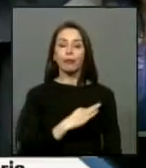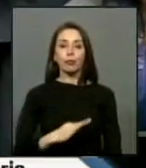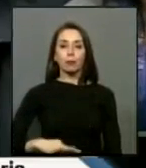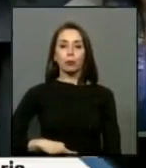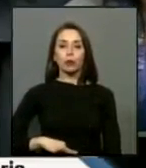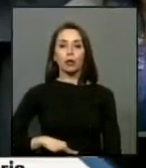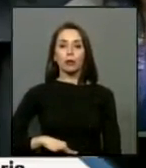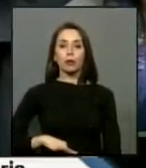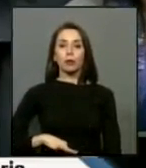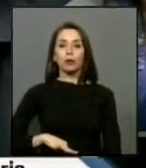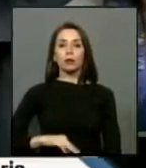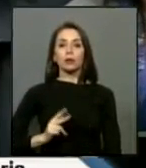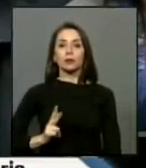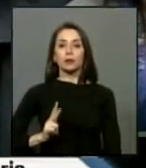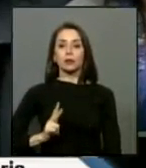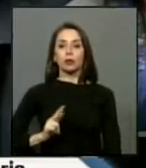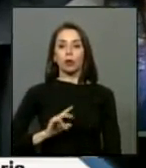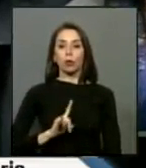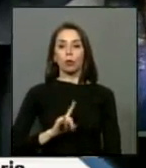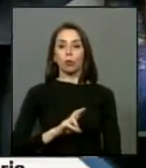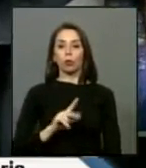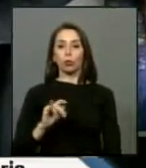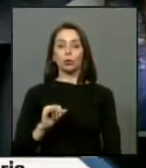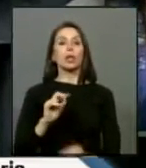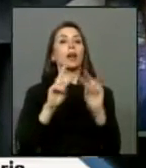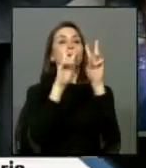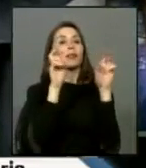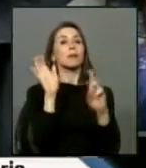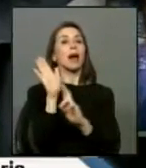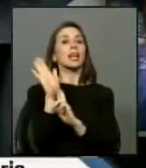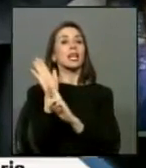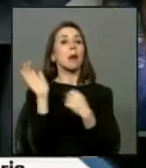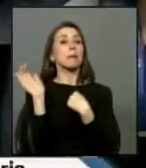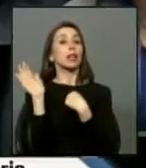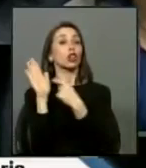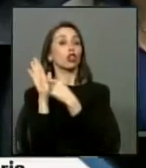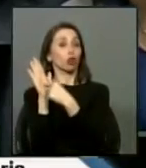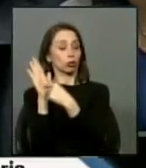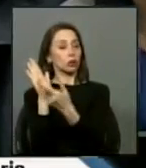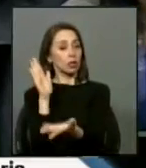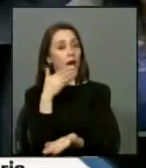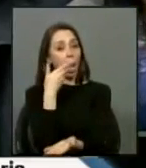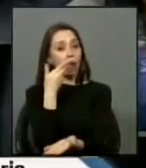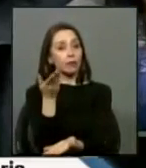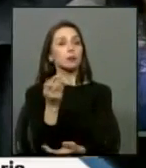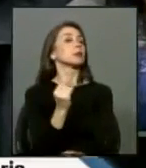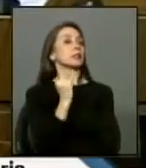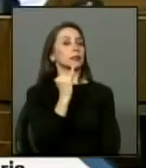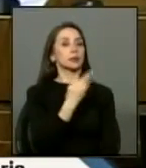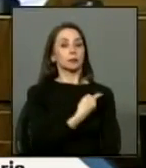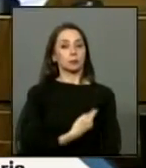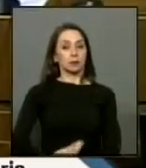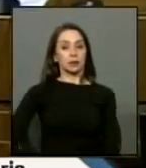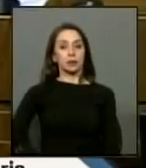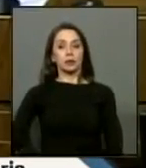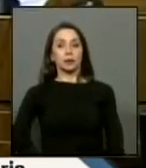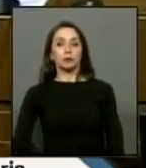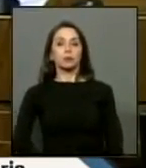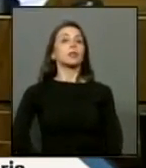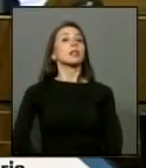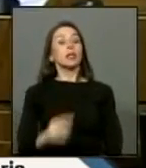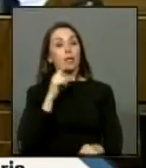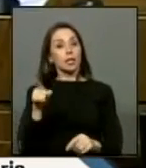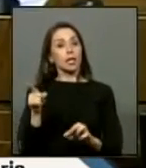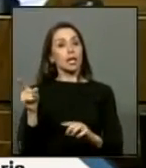diputado señor Ignacio Urrutia El tema reglamentario el mío presidente ¿Tiene la palabra Tiene Sí, presidente Punto de